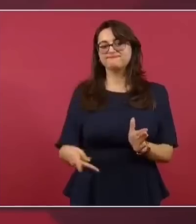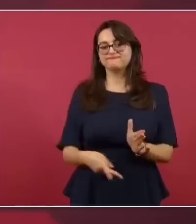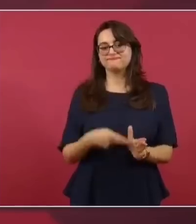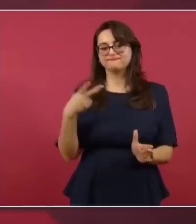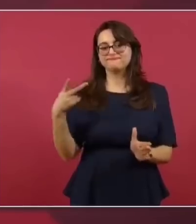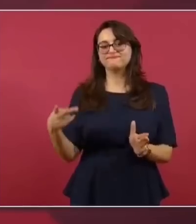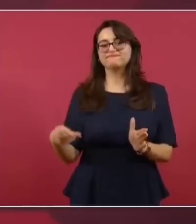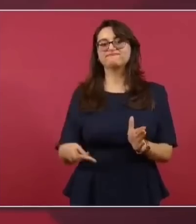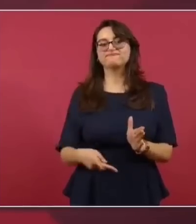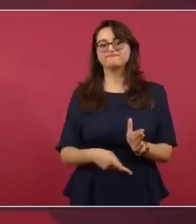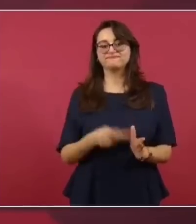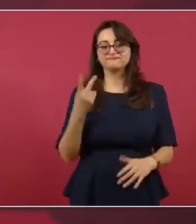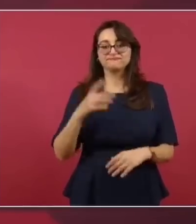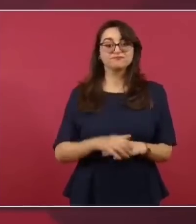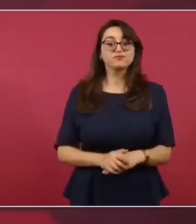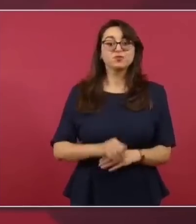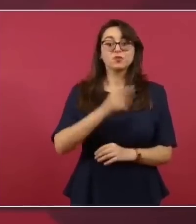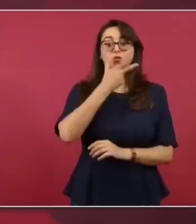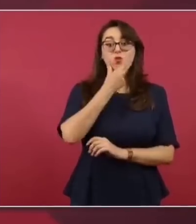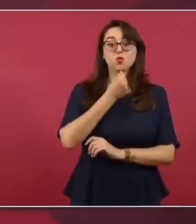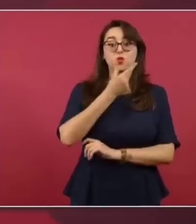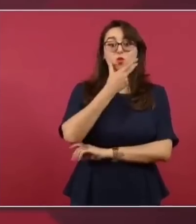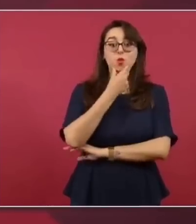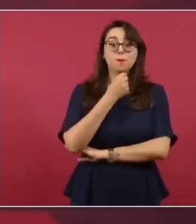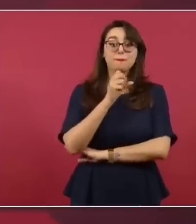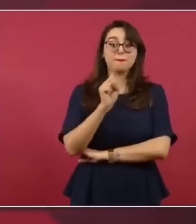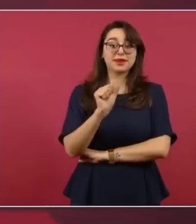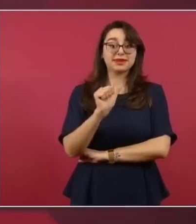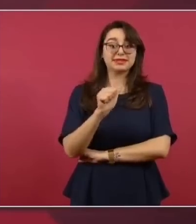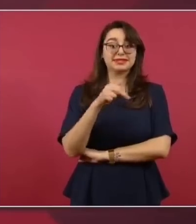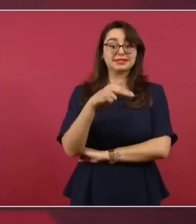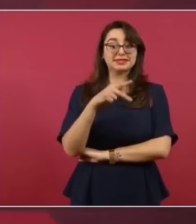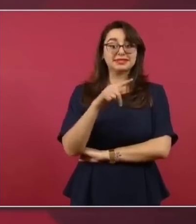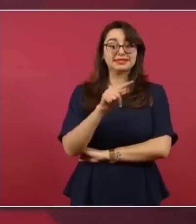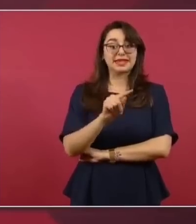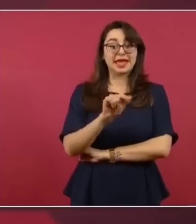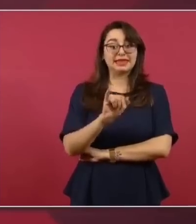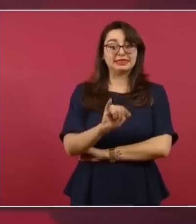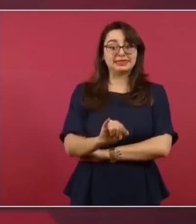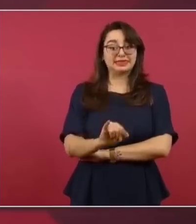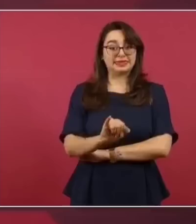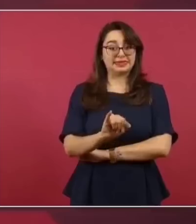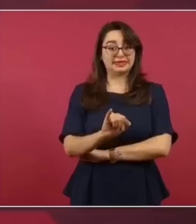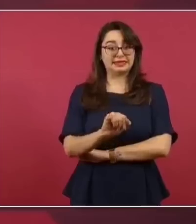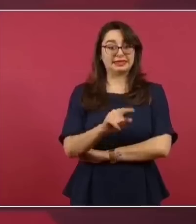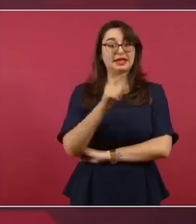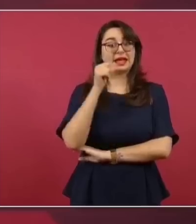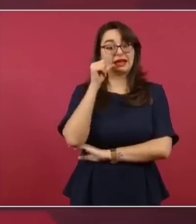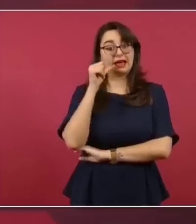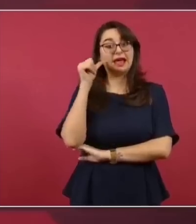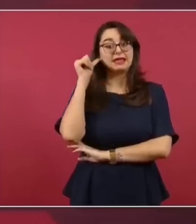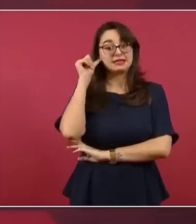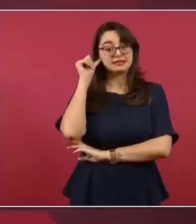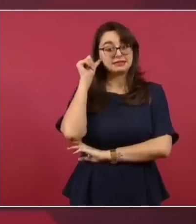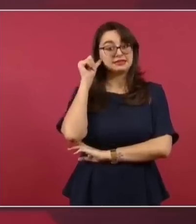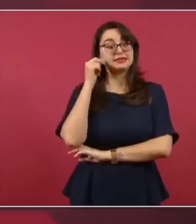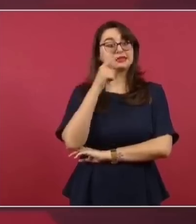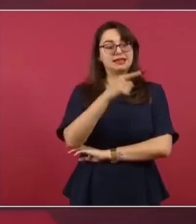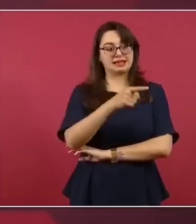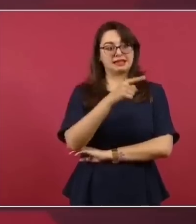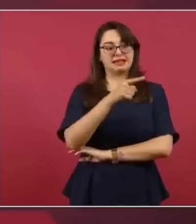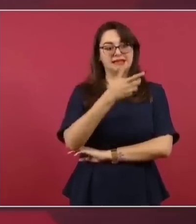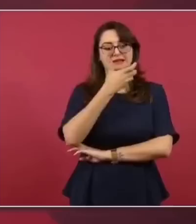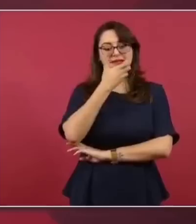Señor Santi, que ayer se destapó, ya ven que no